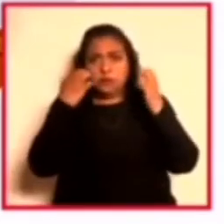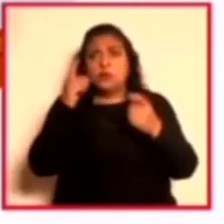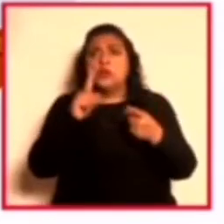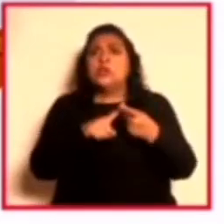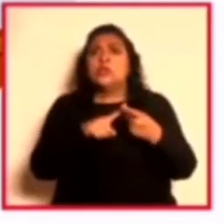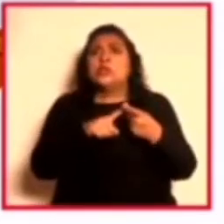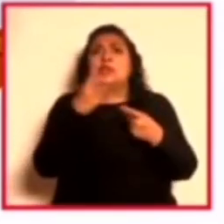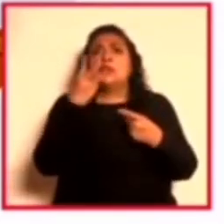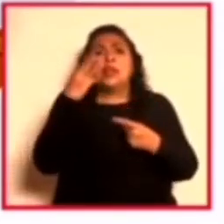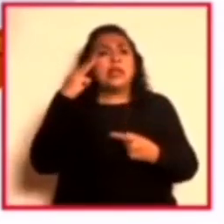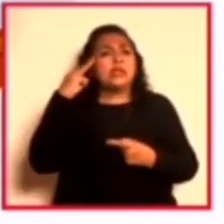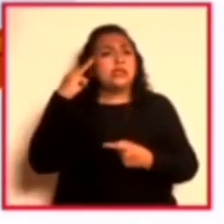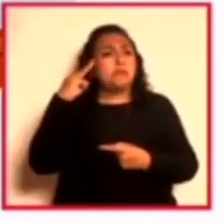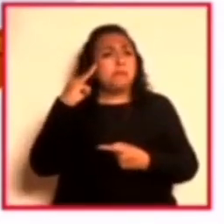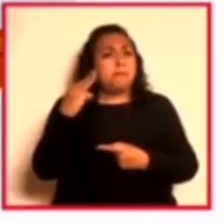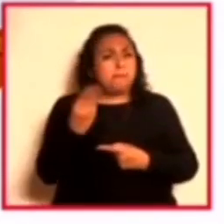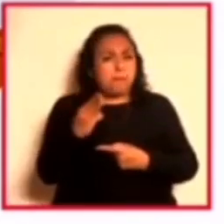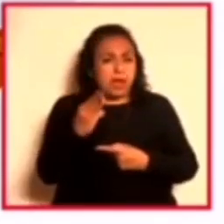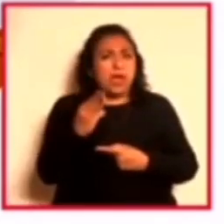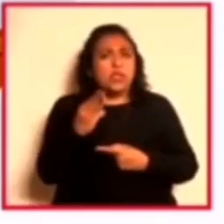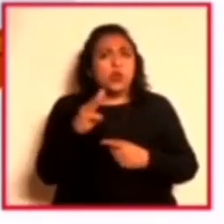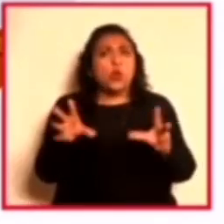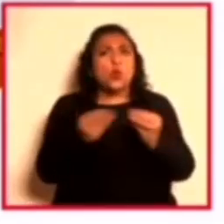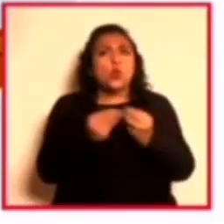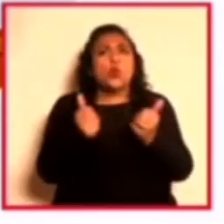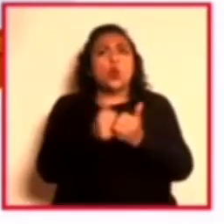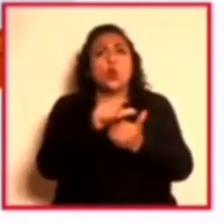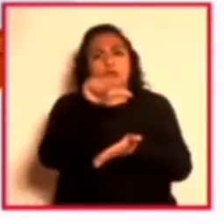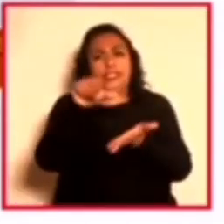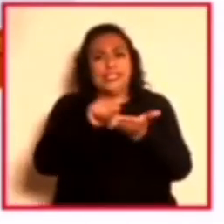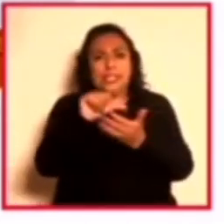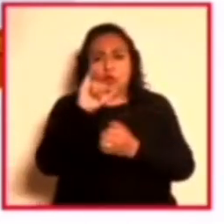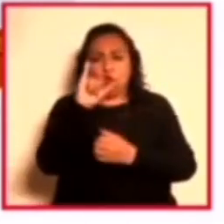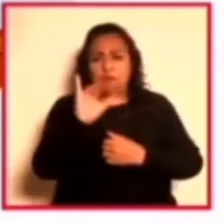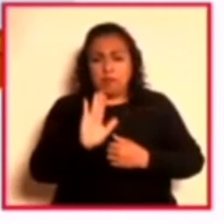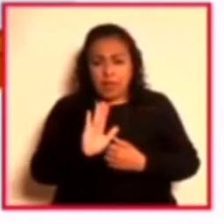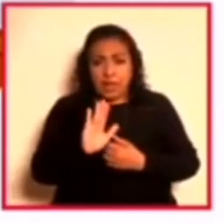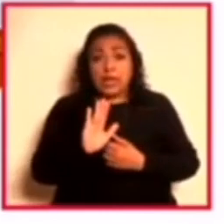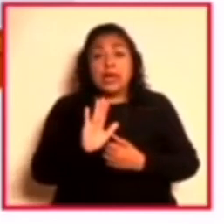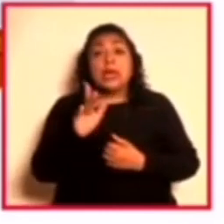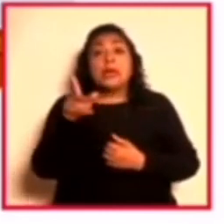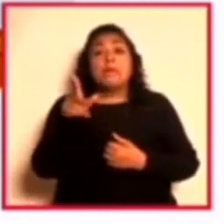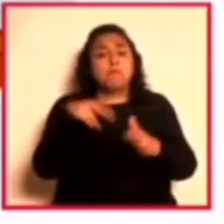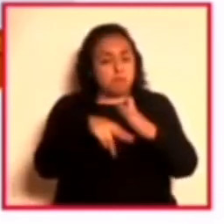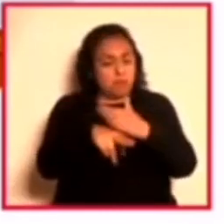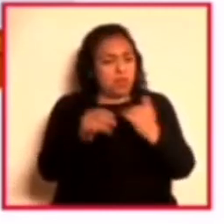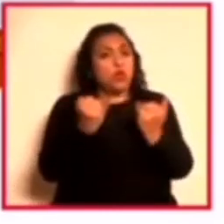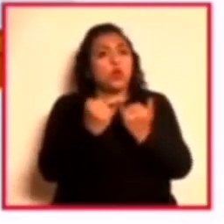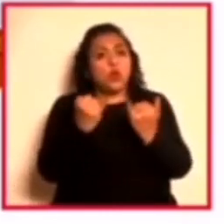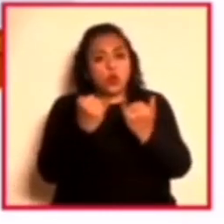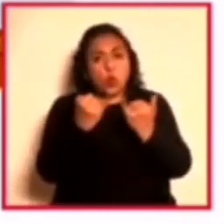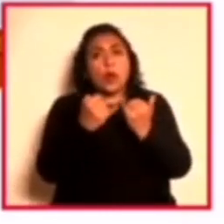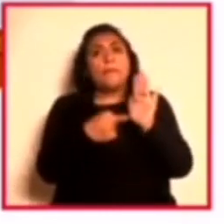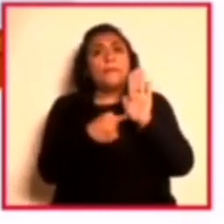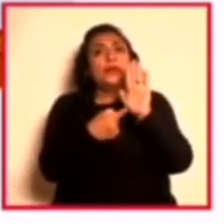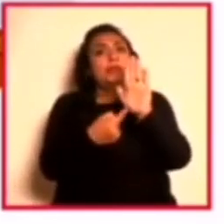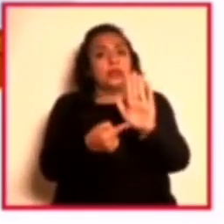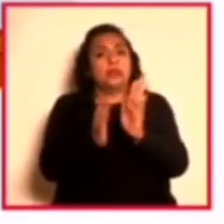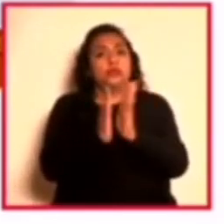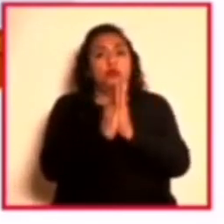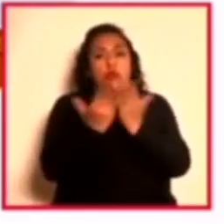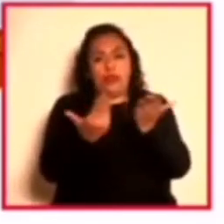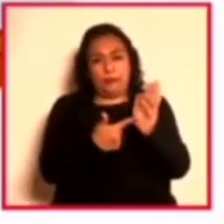3 de mayo, tenemos una en conjunto con el Centro de la Imagen. Con el metro también vamos a tener la presentación de este libro